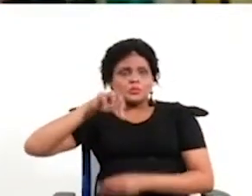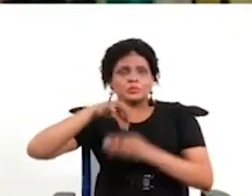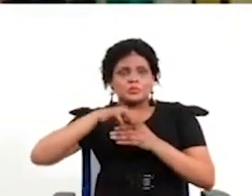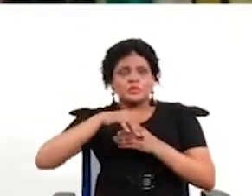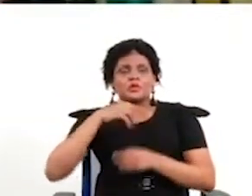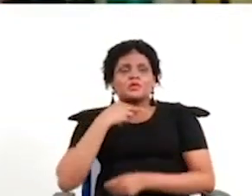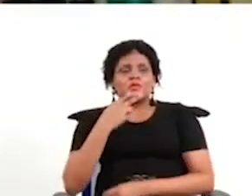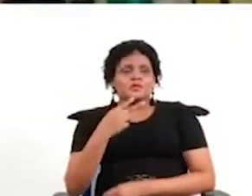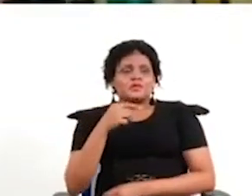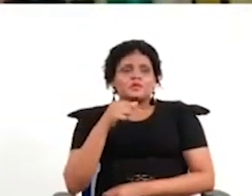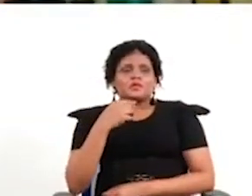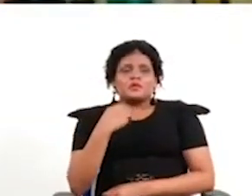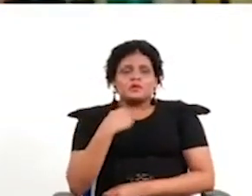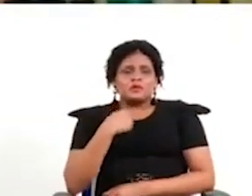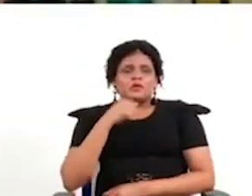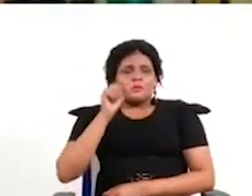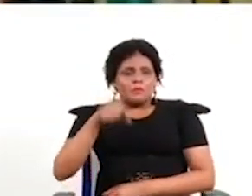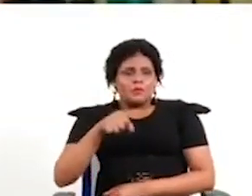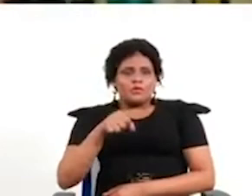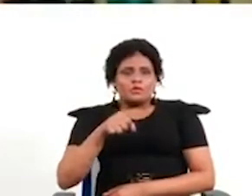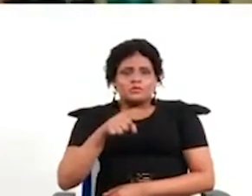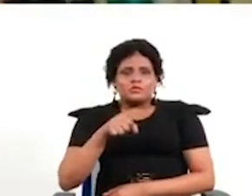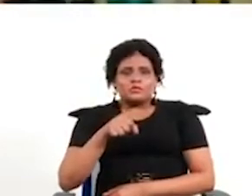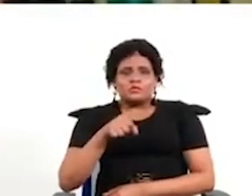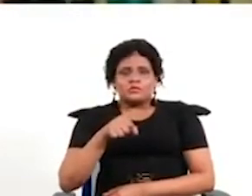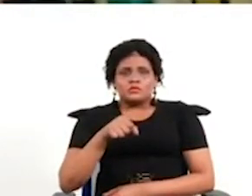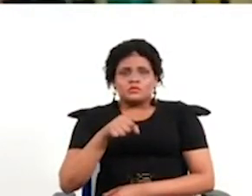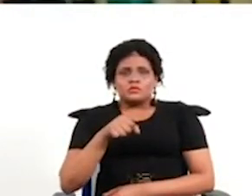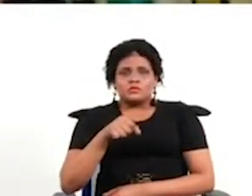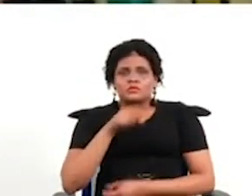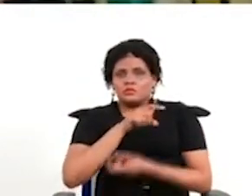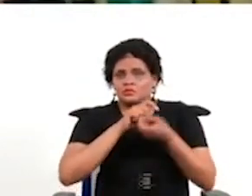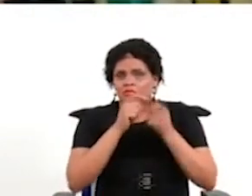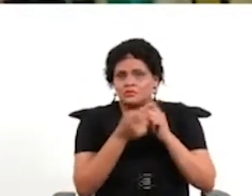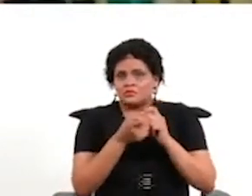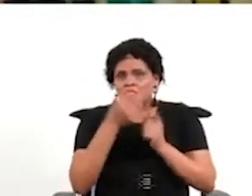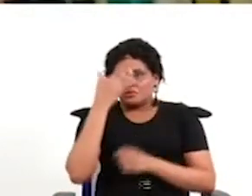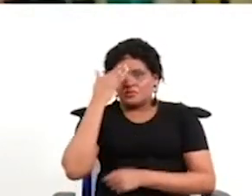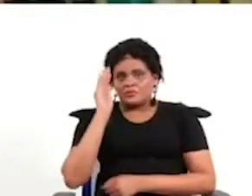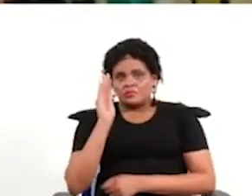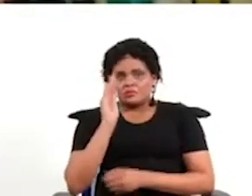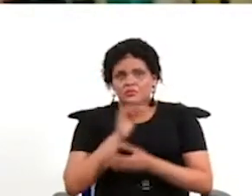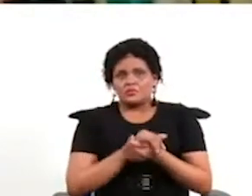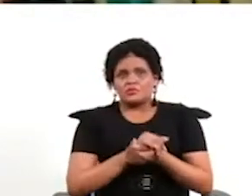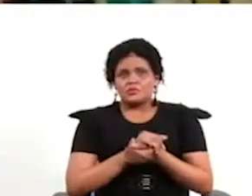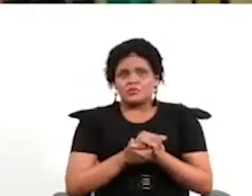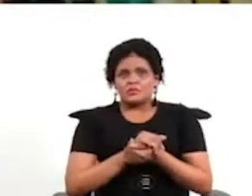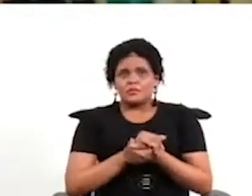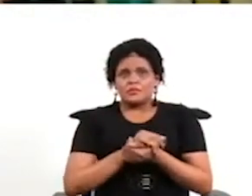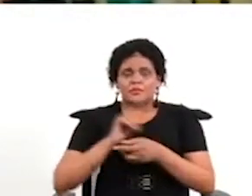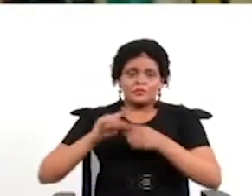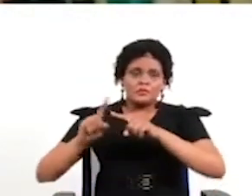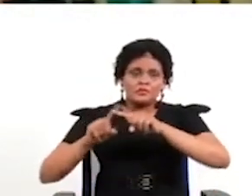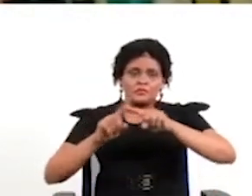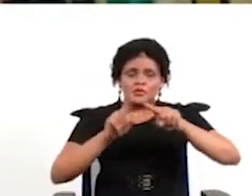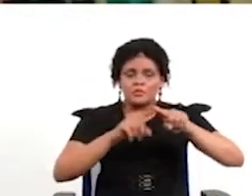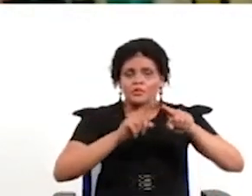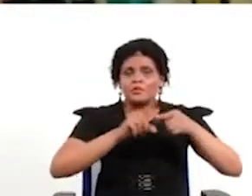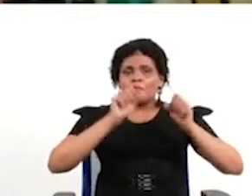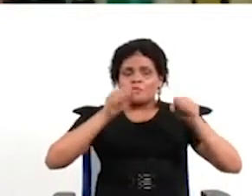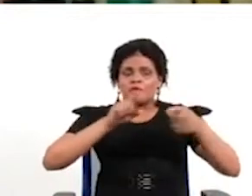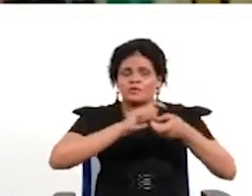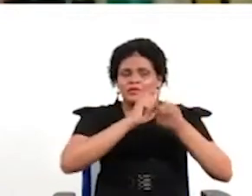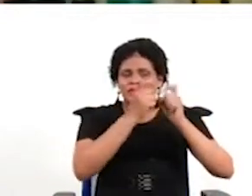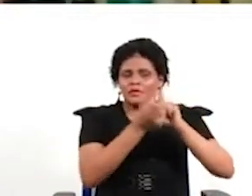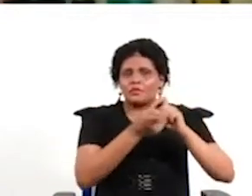es poco frecuente en Uruguay también está el ratificatorio en Suiza que se da de esta manera cualquier cambio constitucional